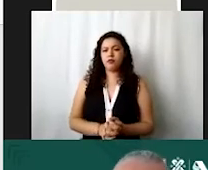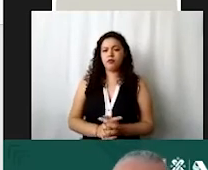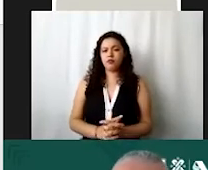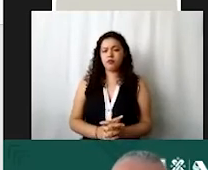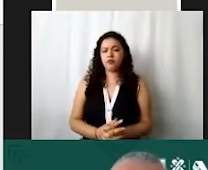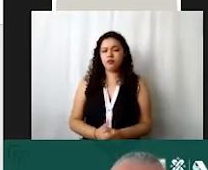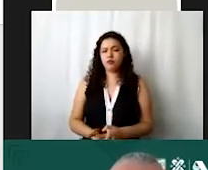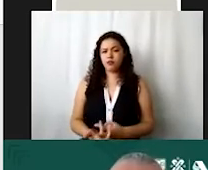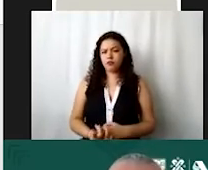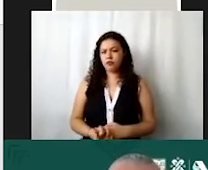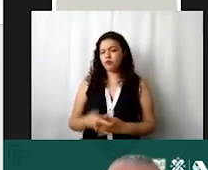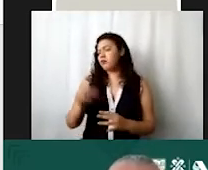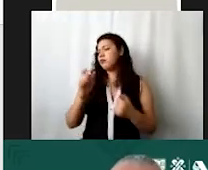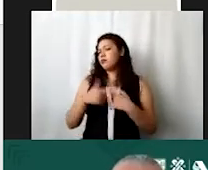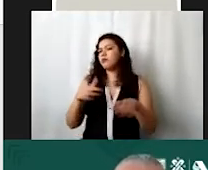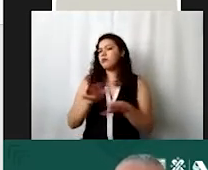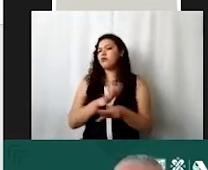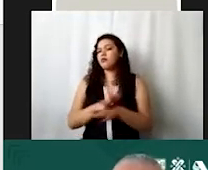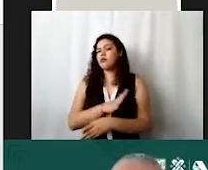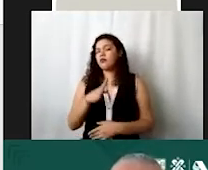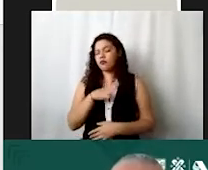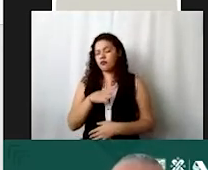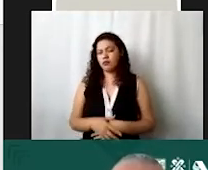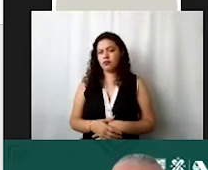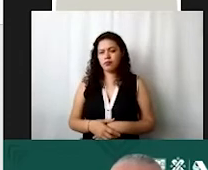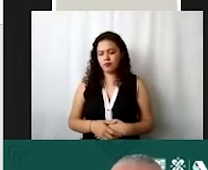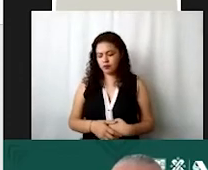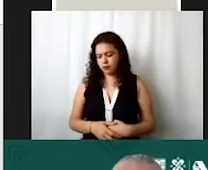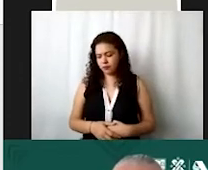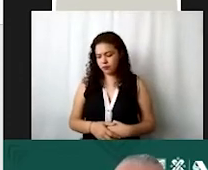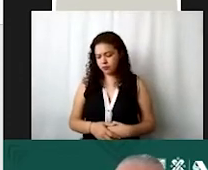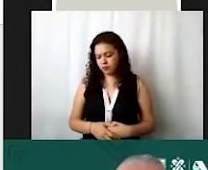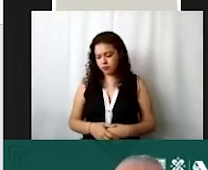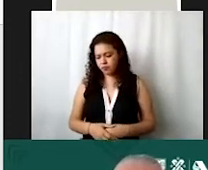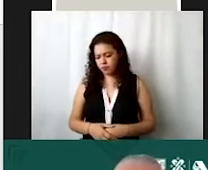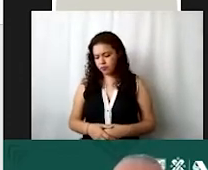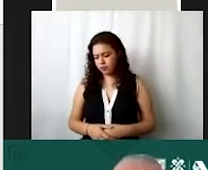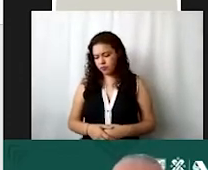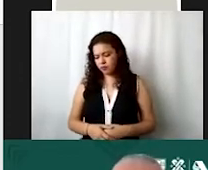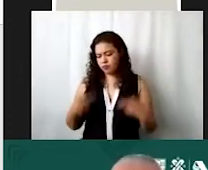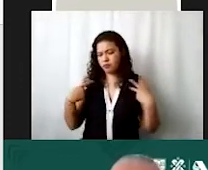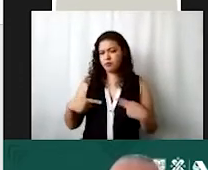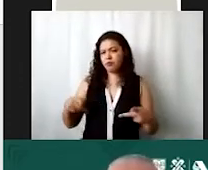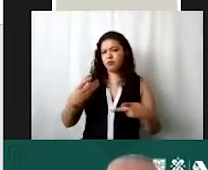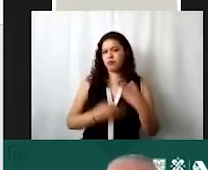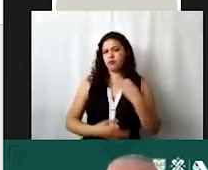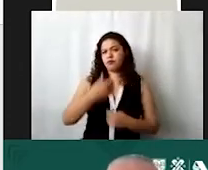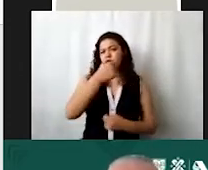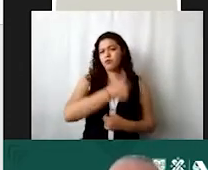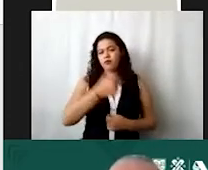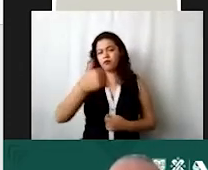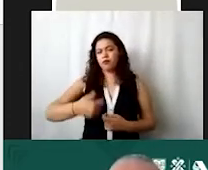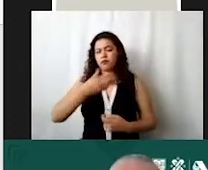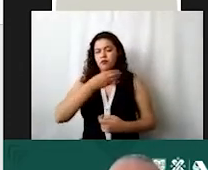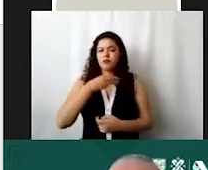habrá alguna modificación en este sentido el presidente somete a consideración de todos y cada uno de los miembros